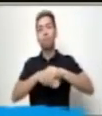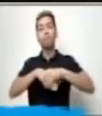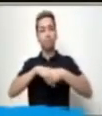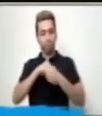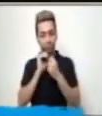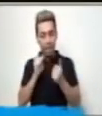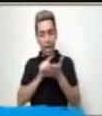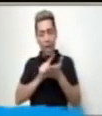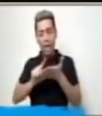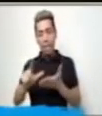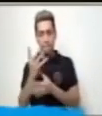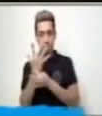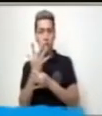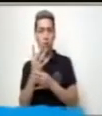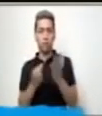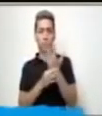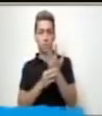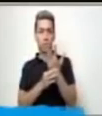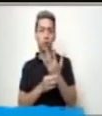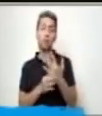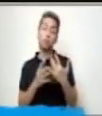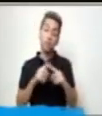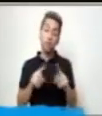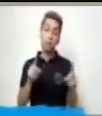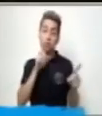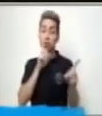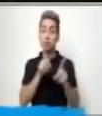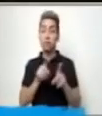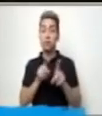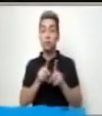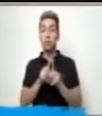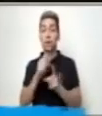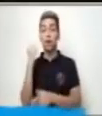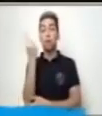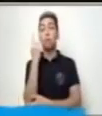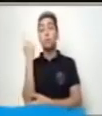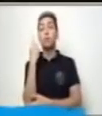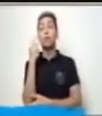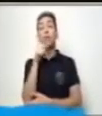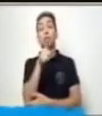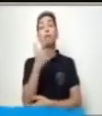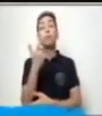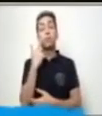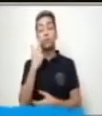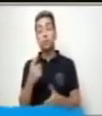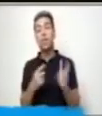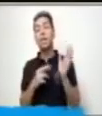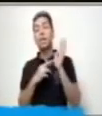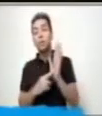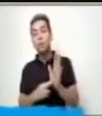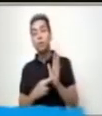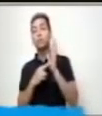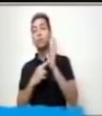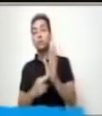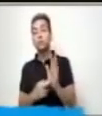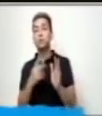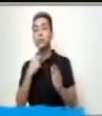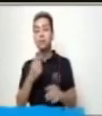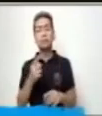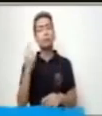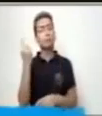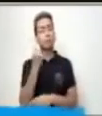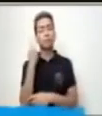limpias tus manos. Sin embargo, es muy importante que acates esta recomendación que considero es